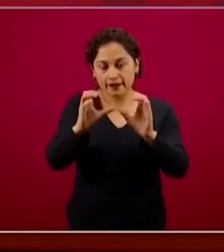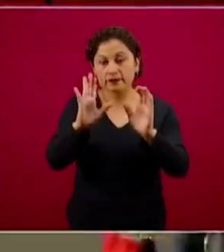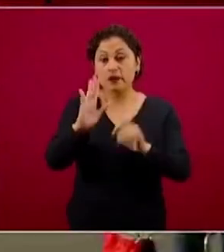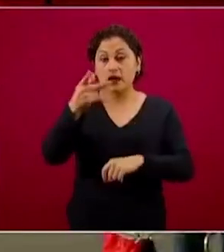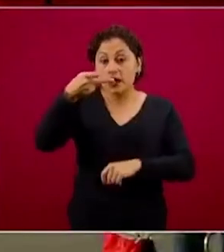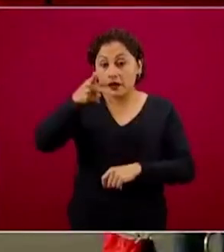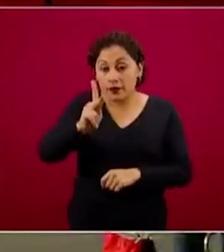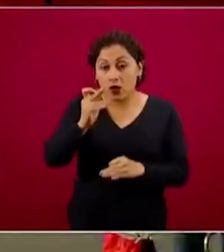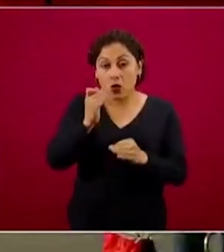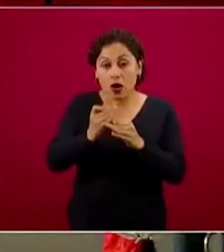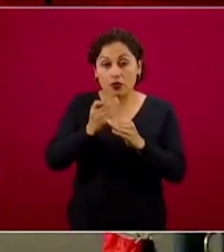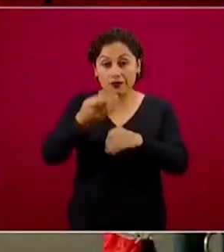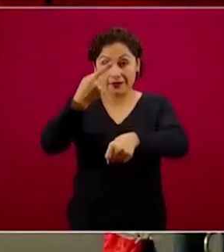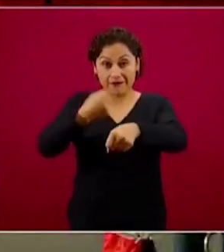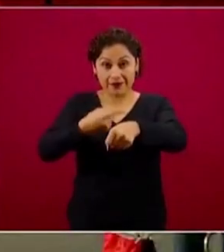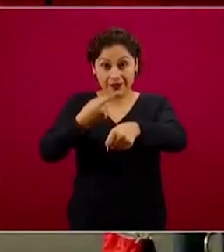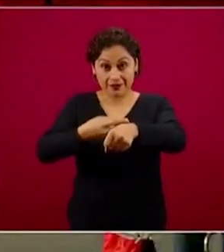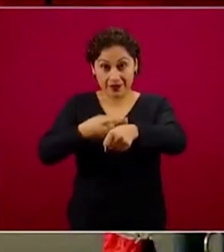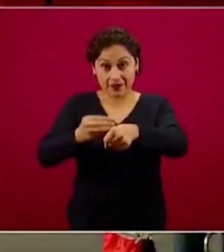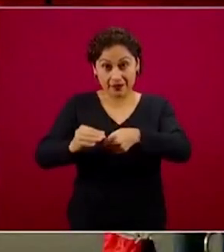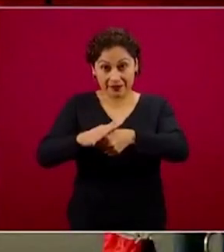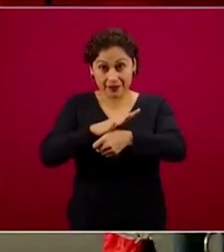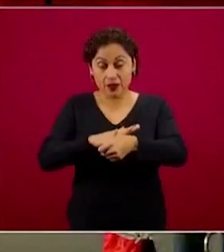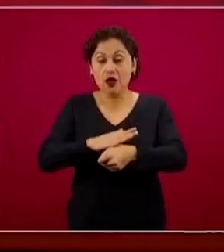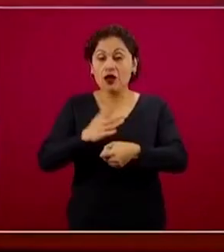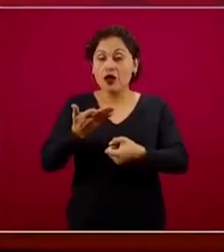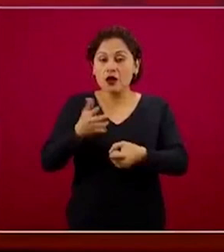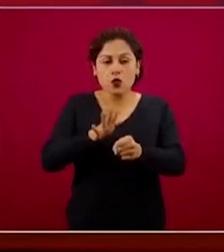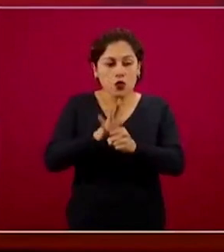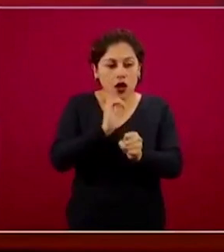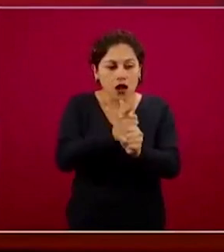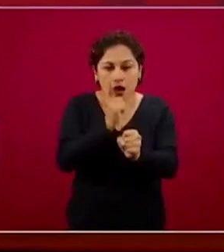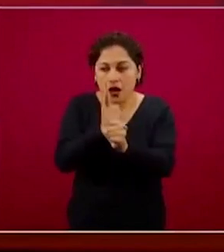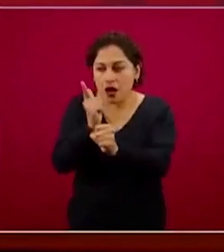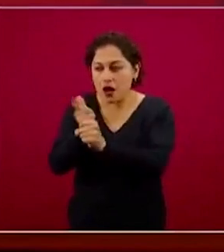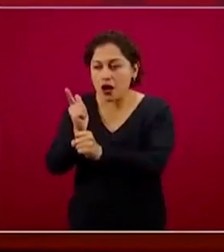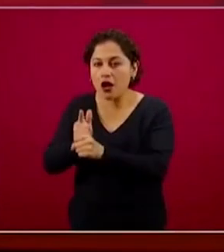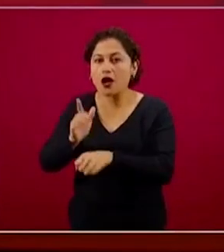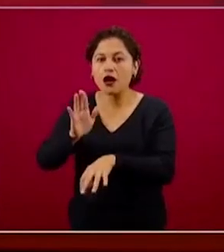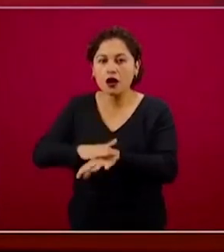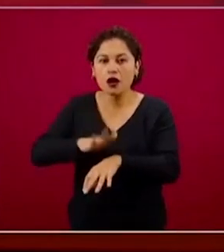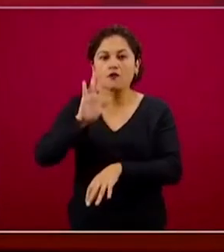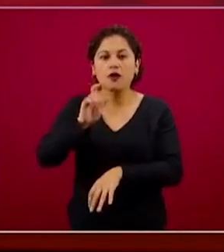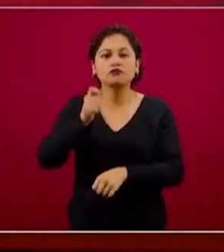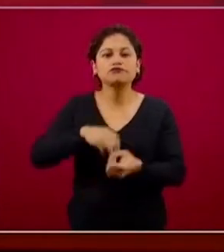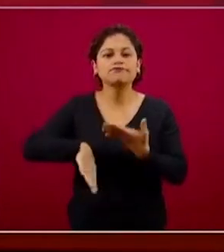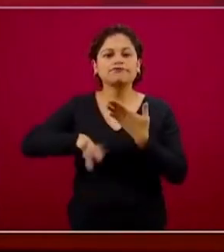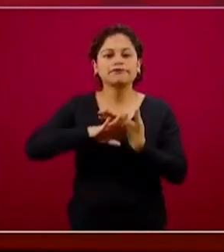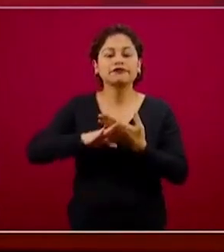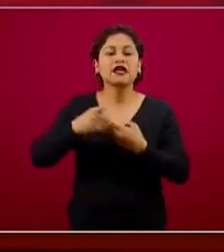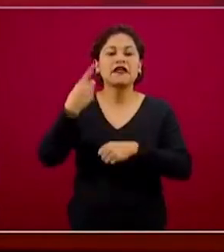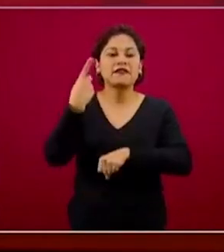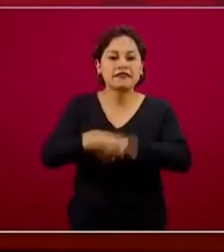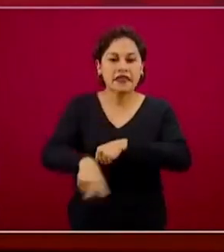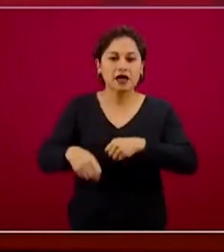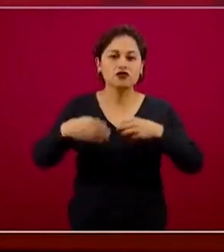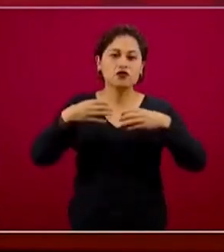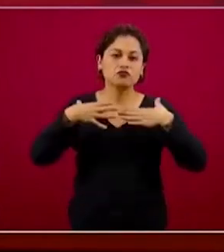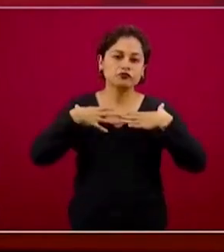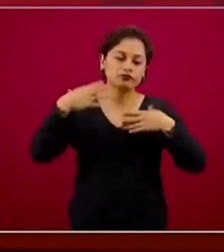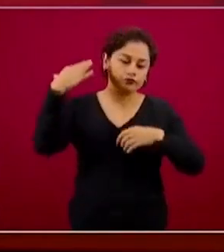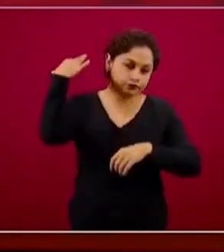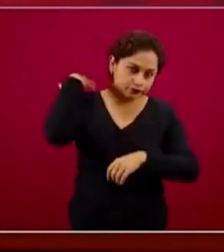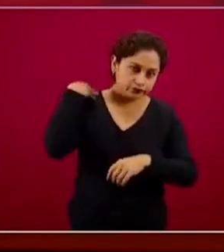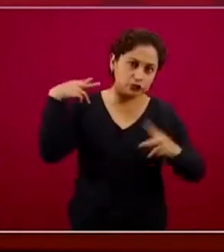insuficiencia respiratoria, es la dificultad para respirar, eso es. Y lo demás se va extendiendo de acuerdo al tiempo y la